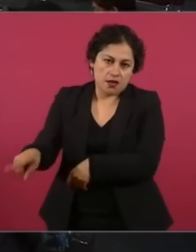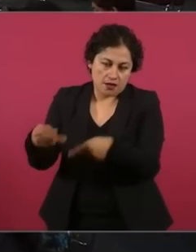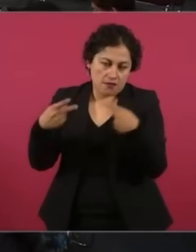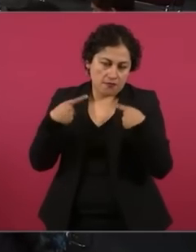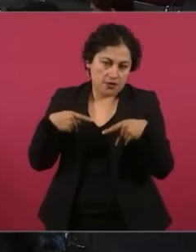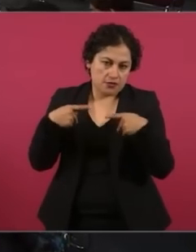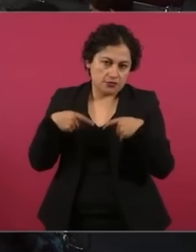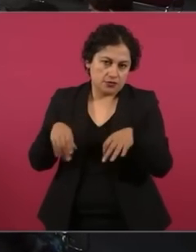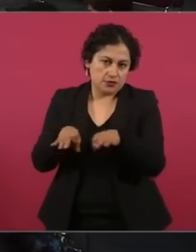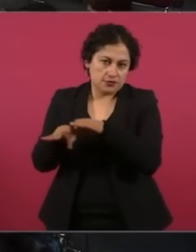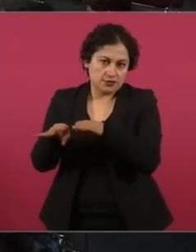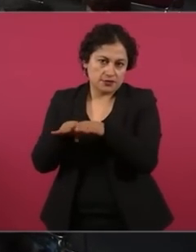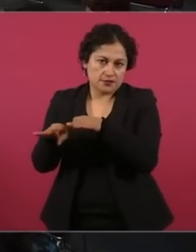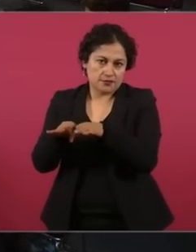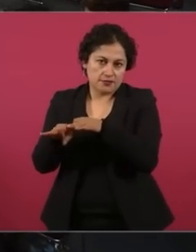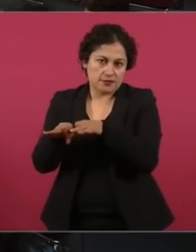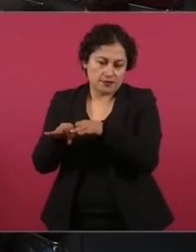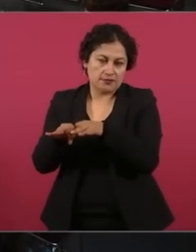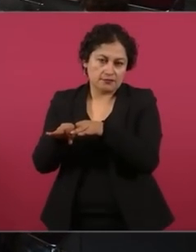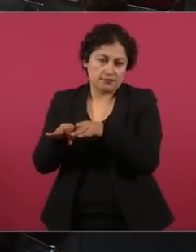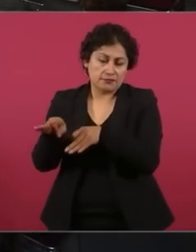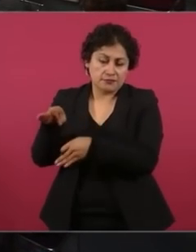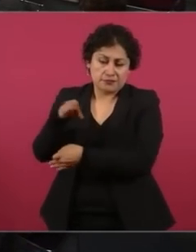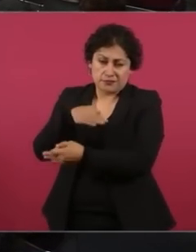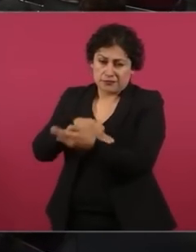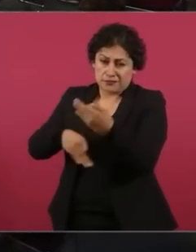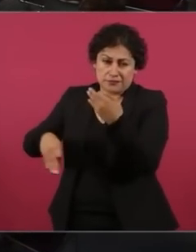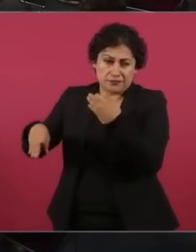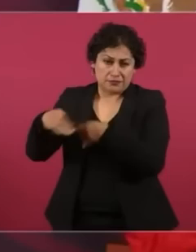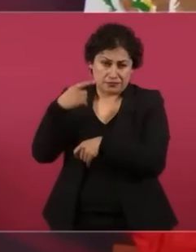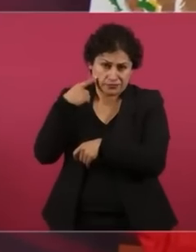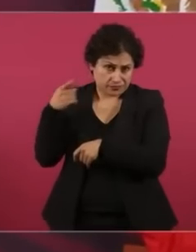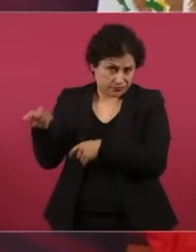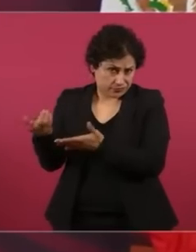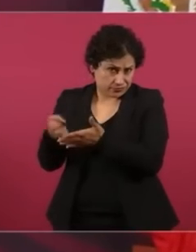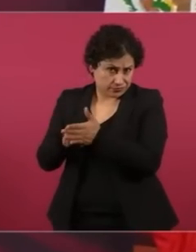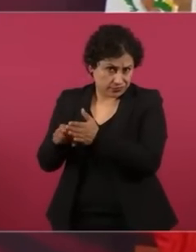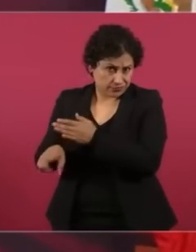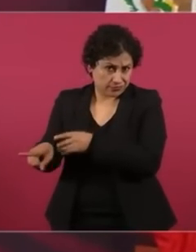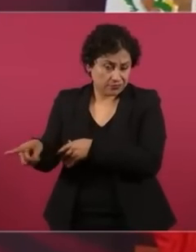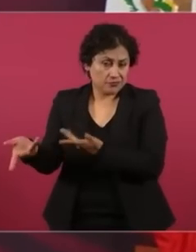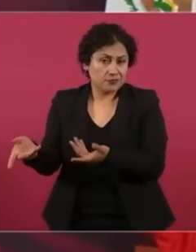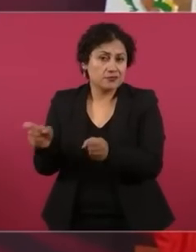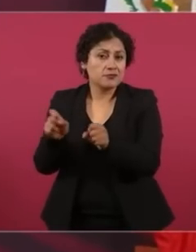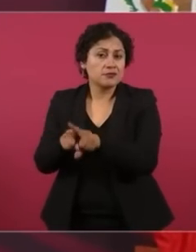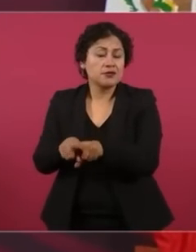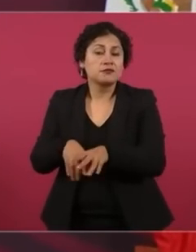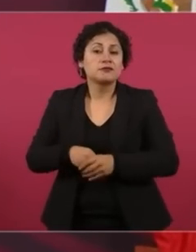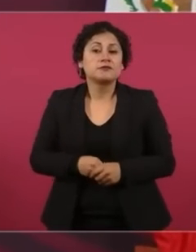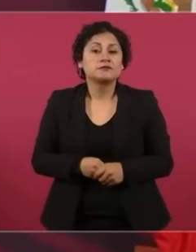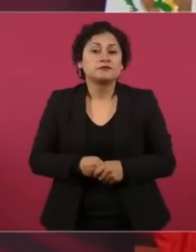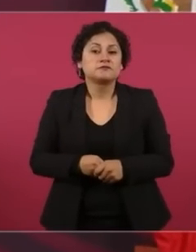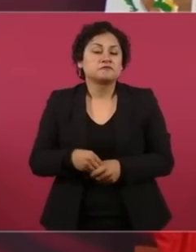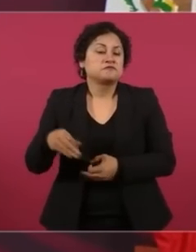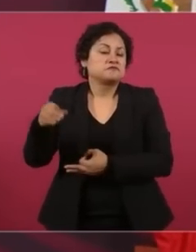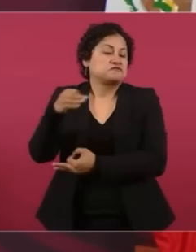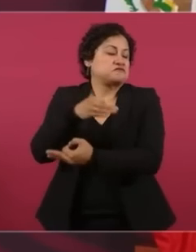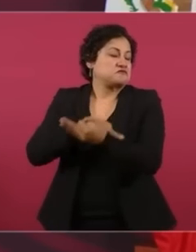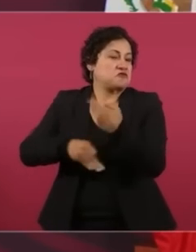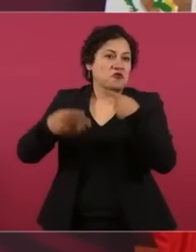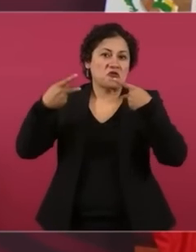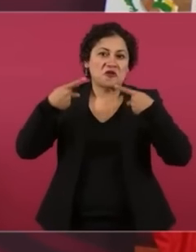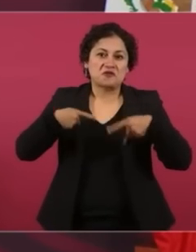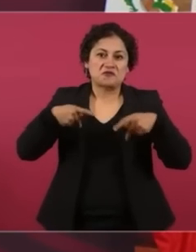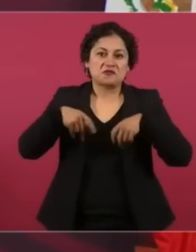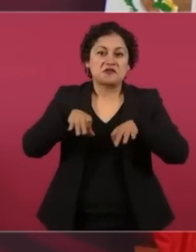a todos ellos, todos los burócratas del más alto